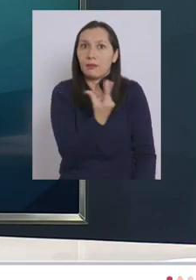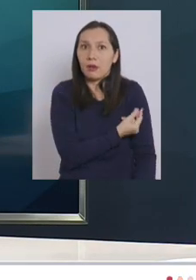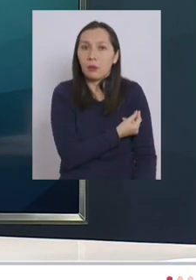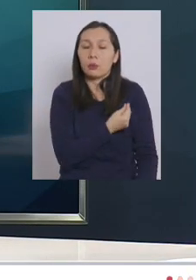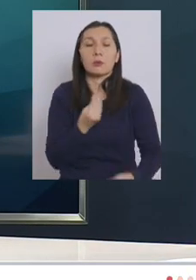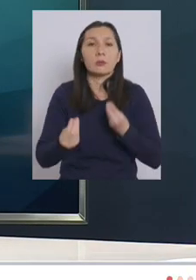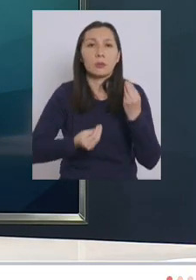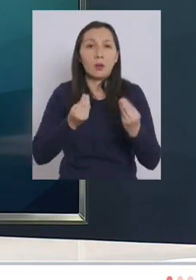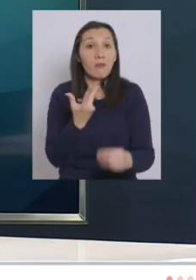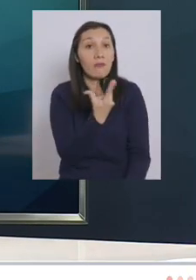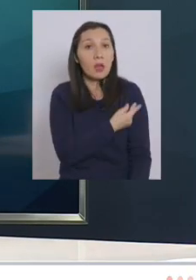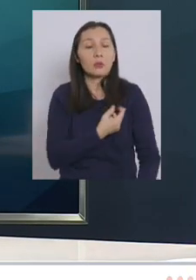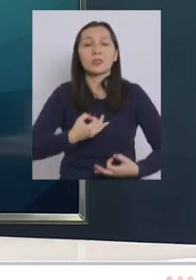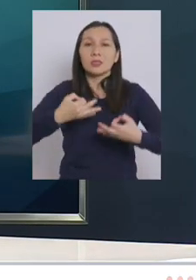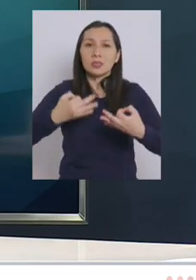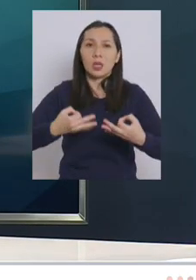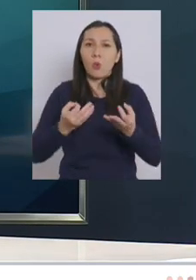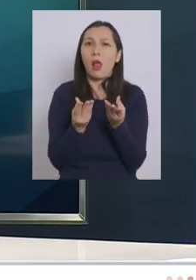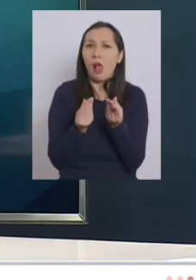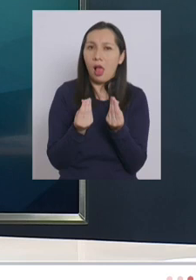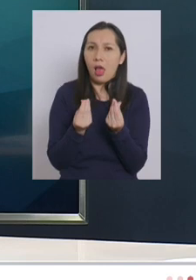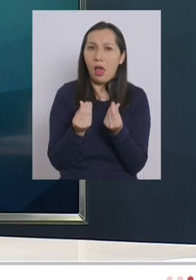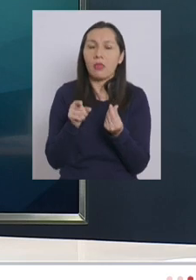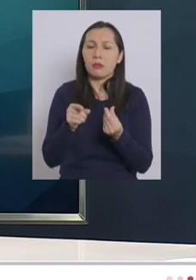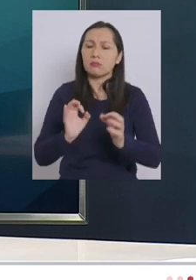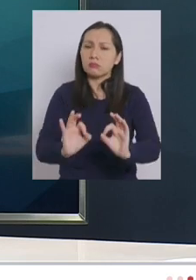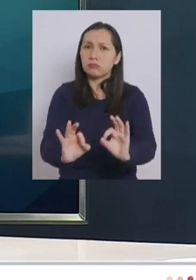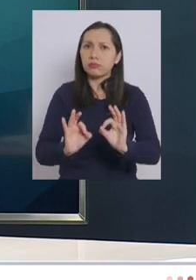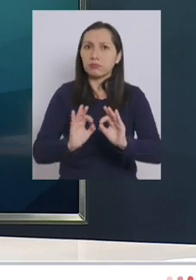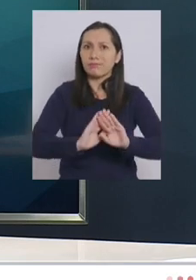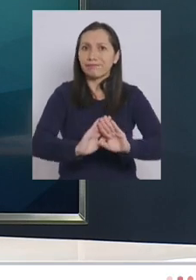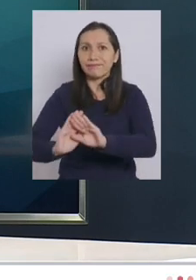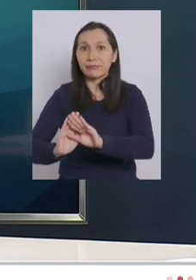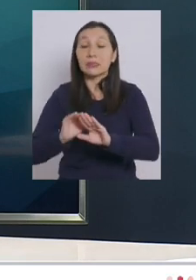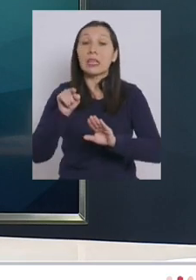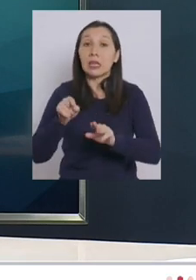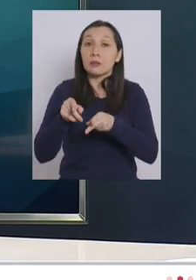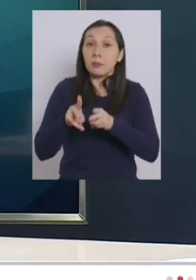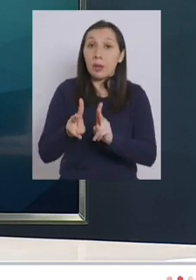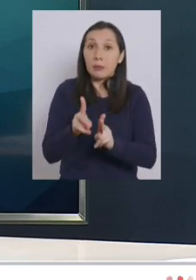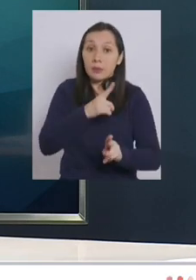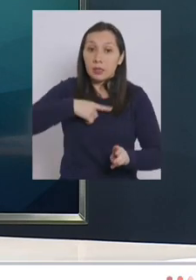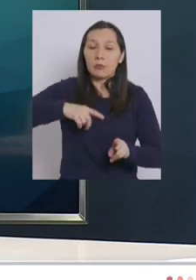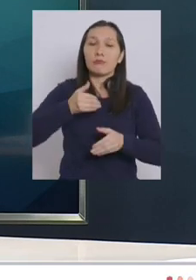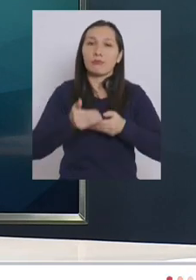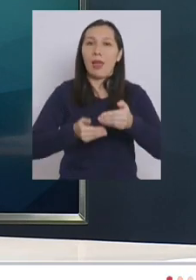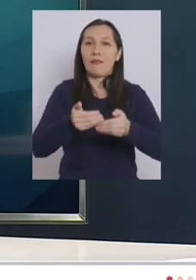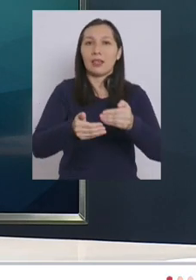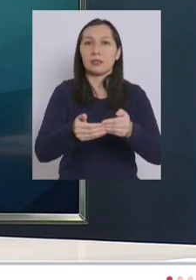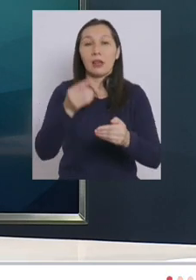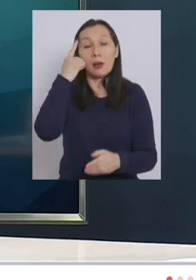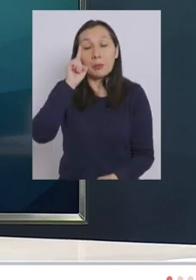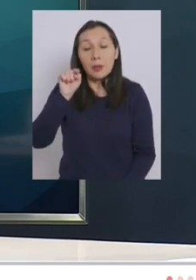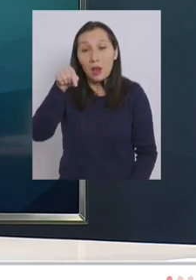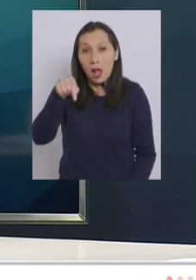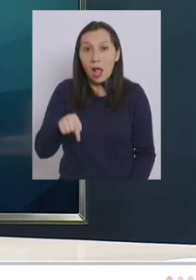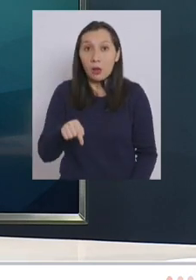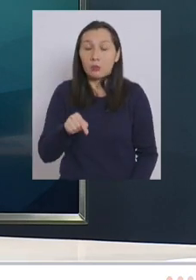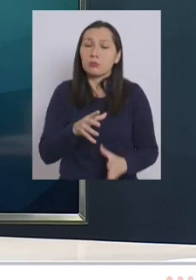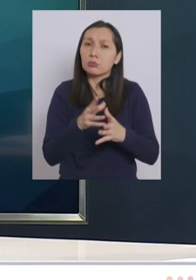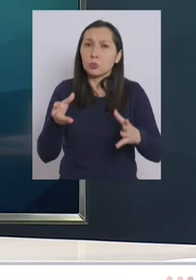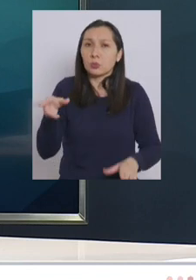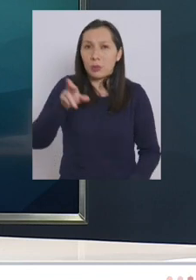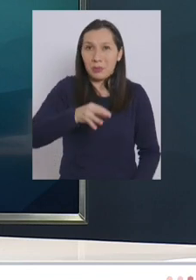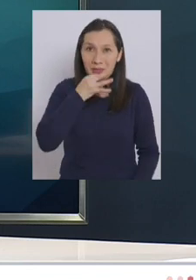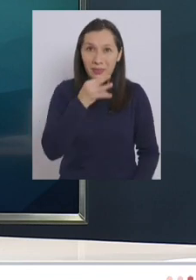porque las vacunas son seguras son de calidad y son efectivas y eso nos va a permitir poder avanzar pero hoy día y en eso hemos sido